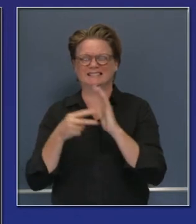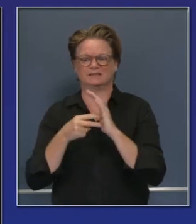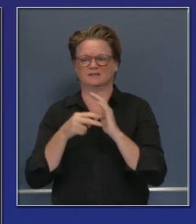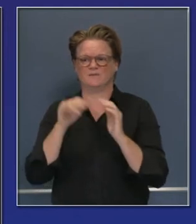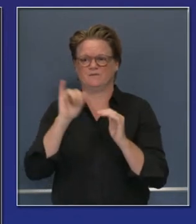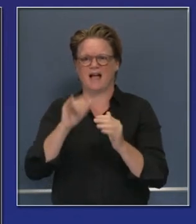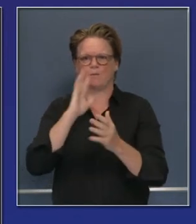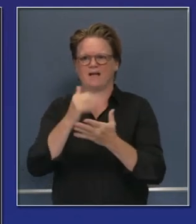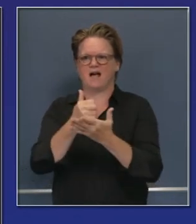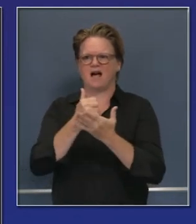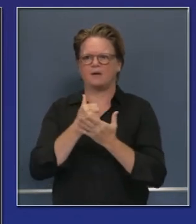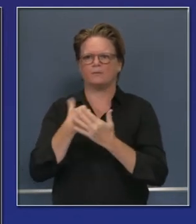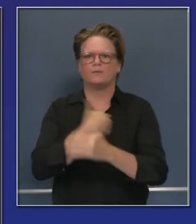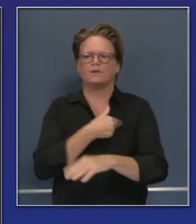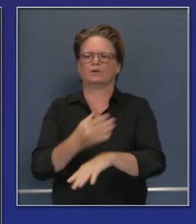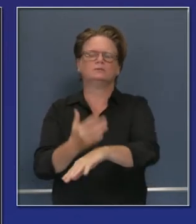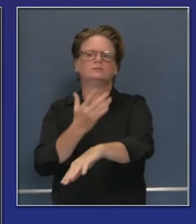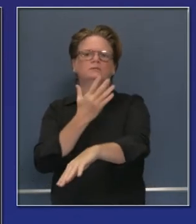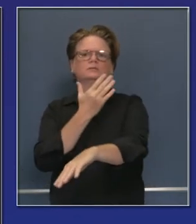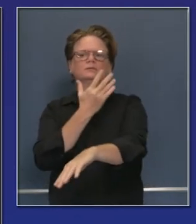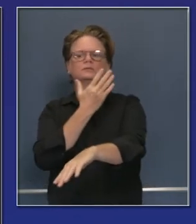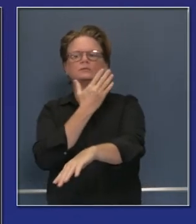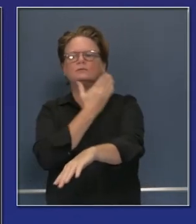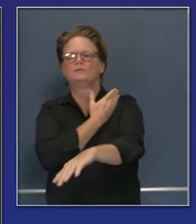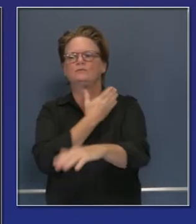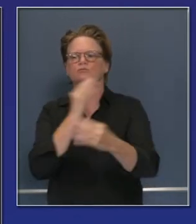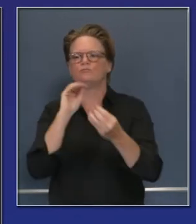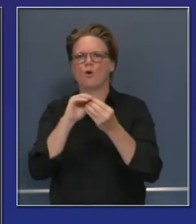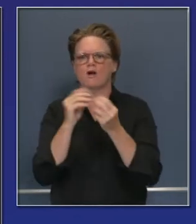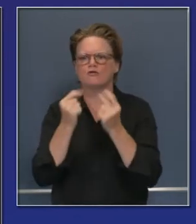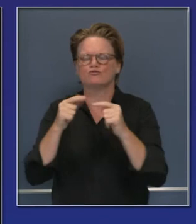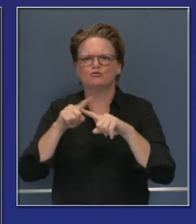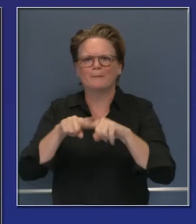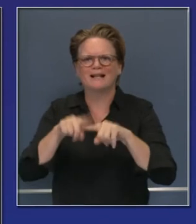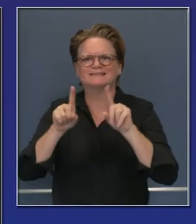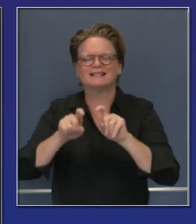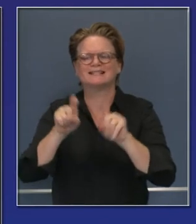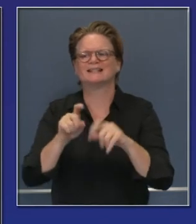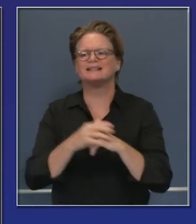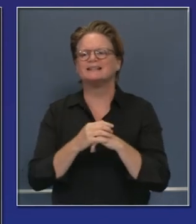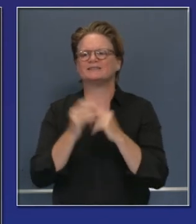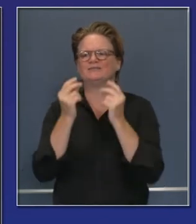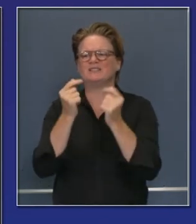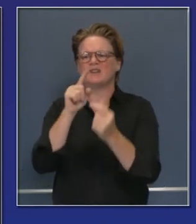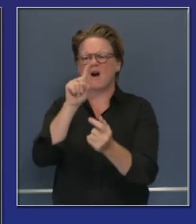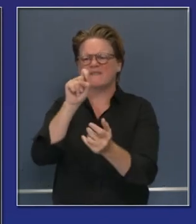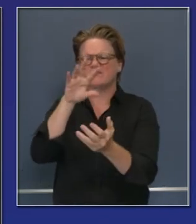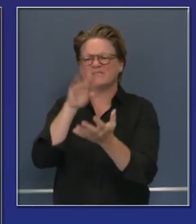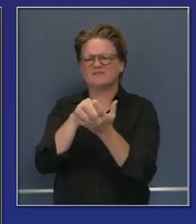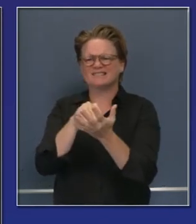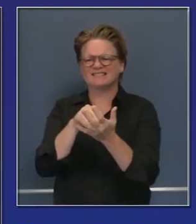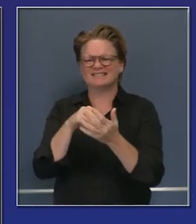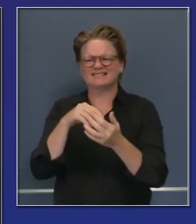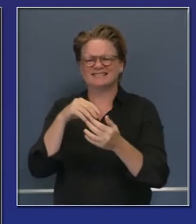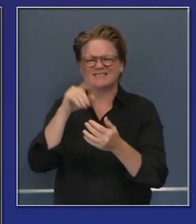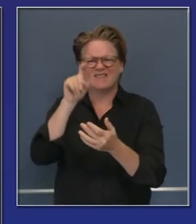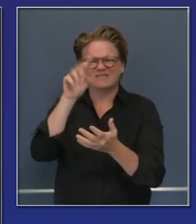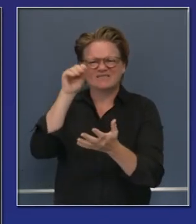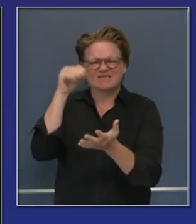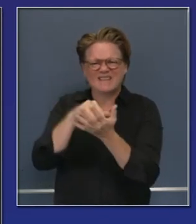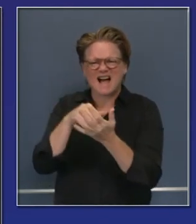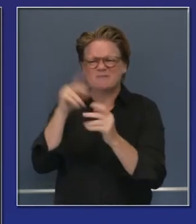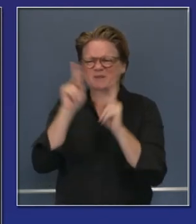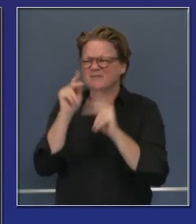gusta esa frase, pero en este caso es apropiada porque si podemos tener más, 150 pruebas más al día y tener